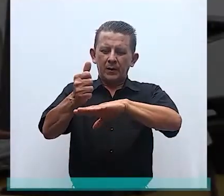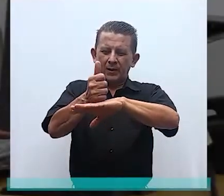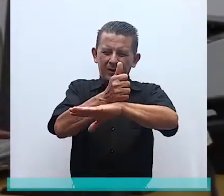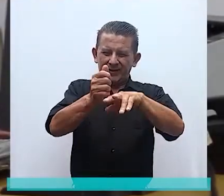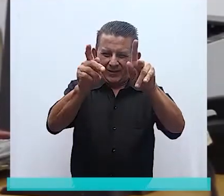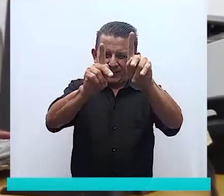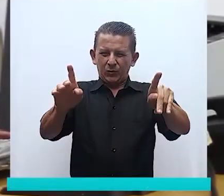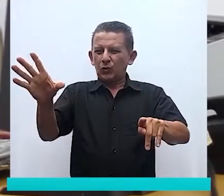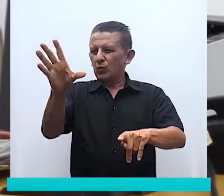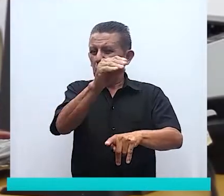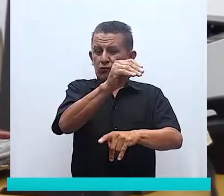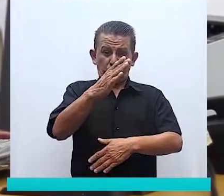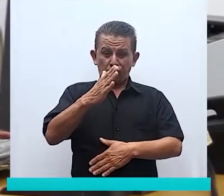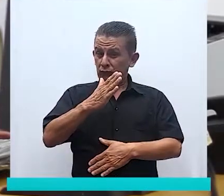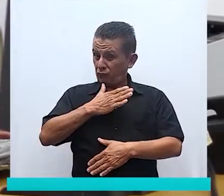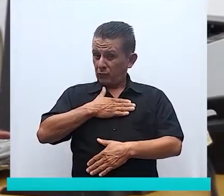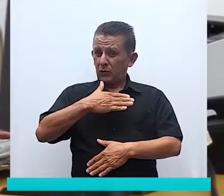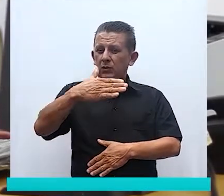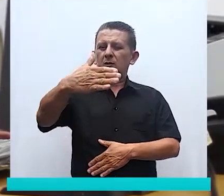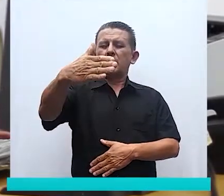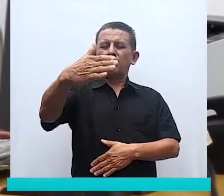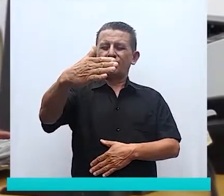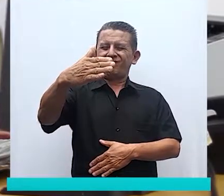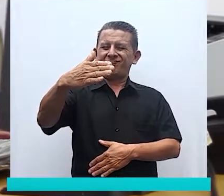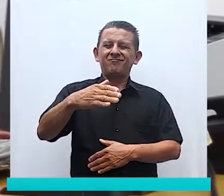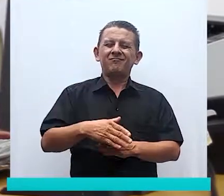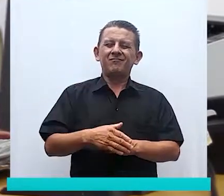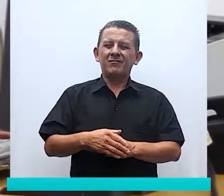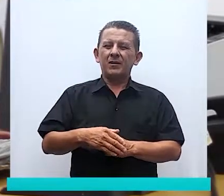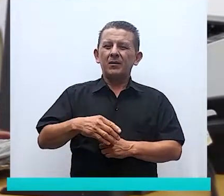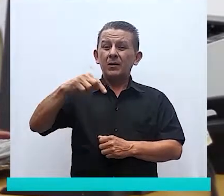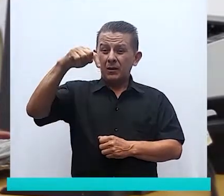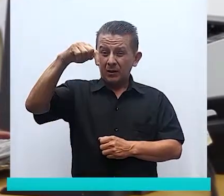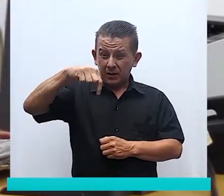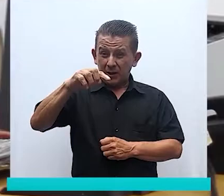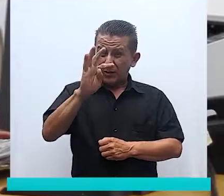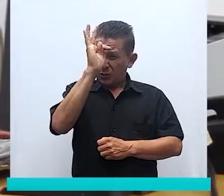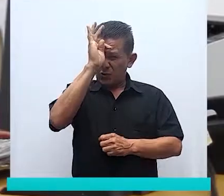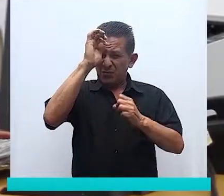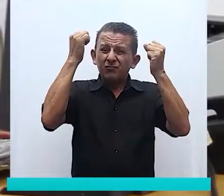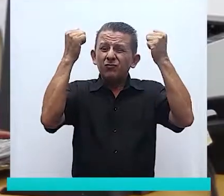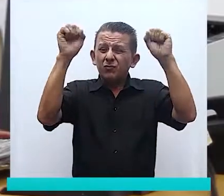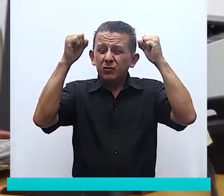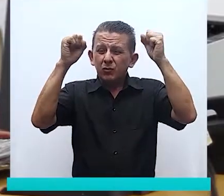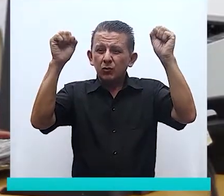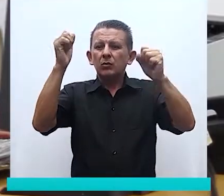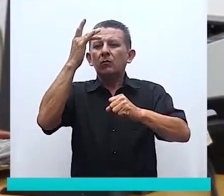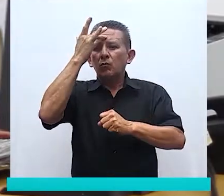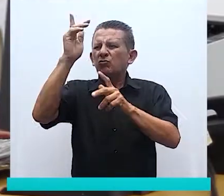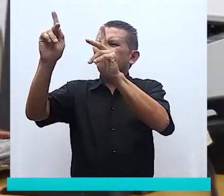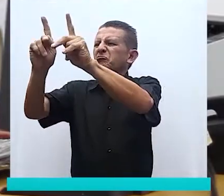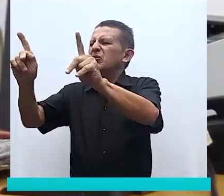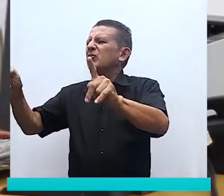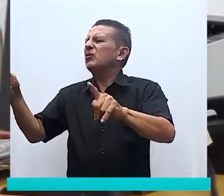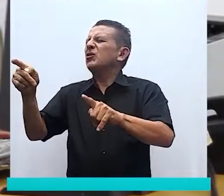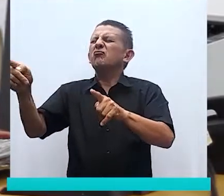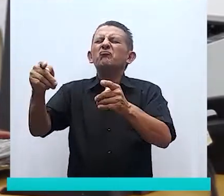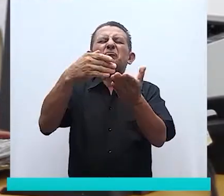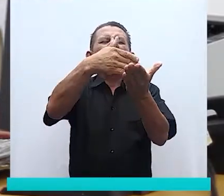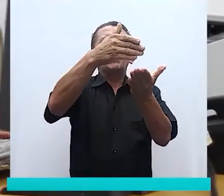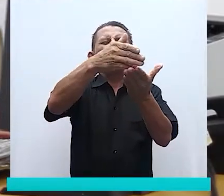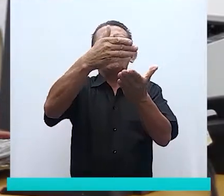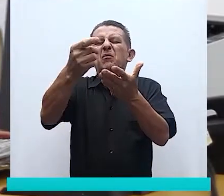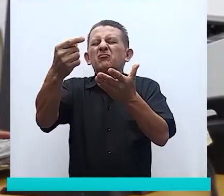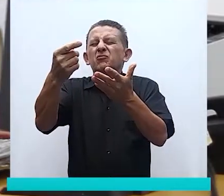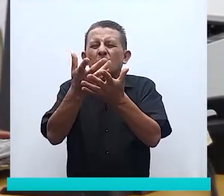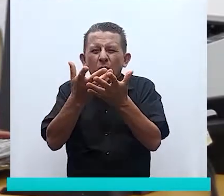Queridos acasireños, reciban un cordial saludo de su hospital no necesitado. Vemos con preocupación que algunas personas están haciendo un suicidio